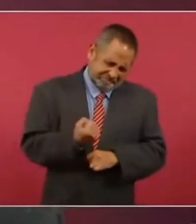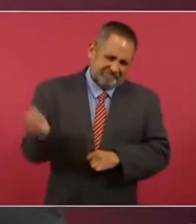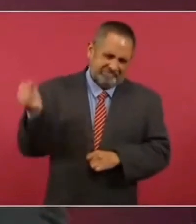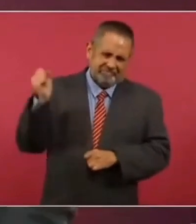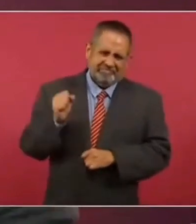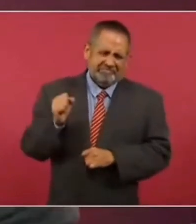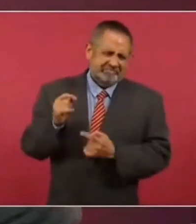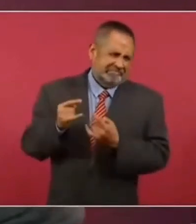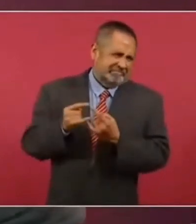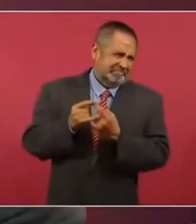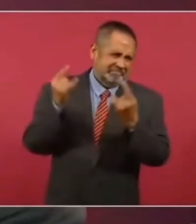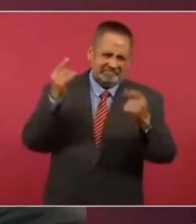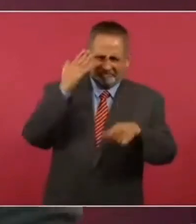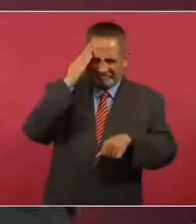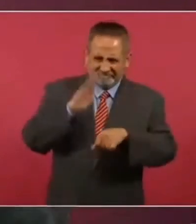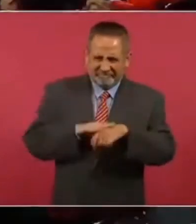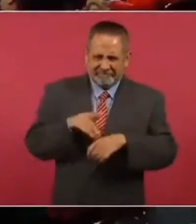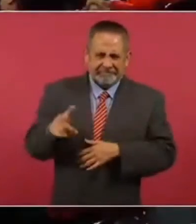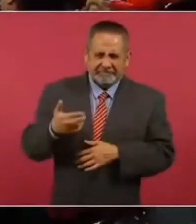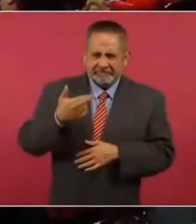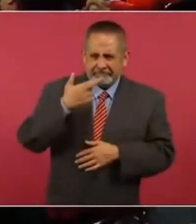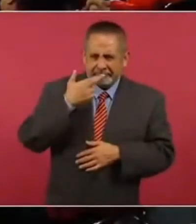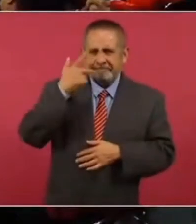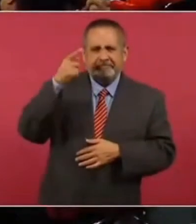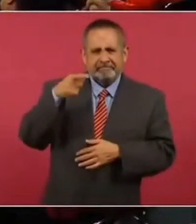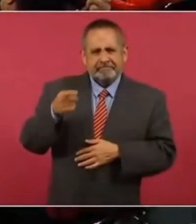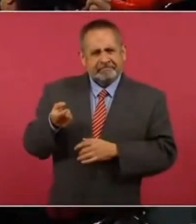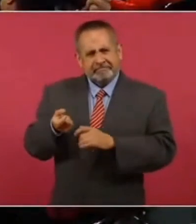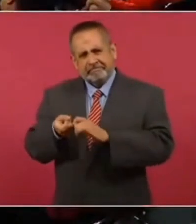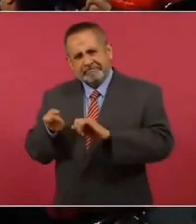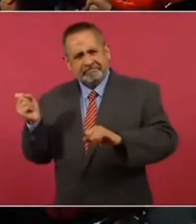Leyenda. El mejor cerrador